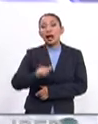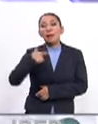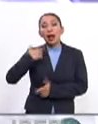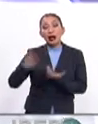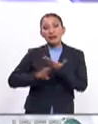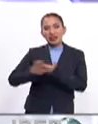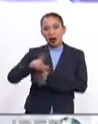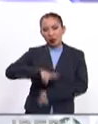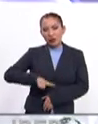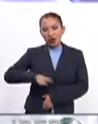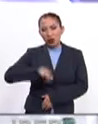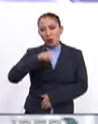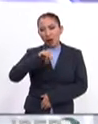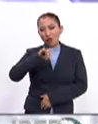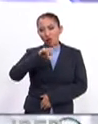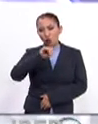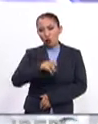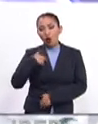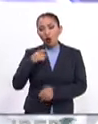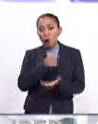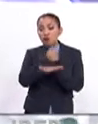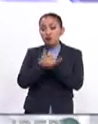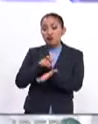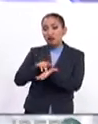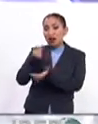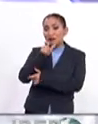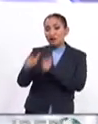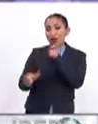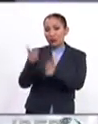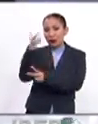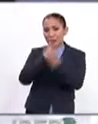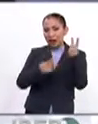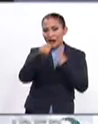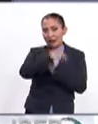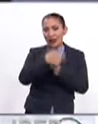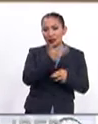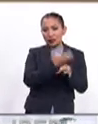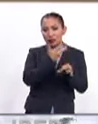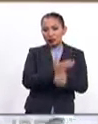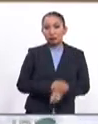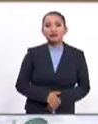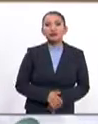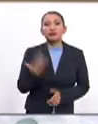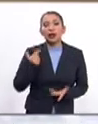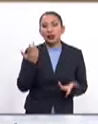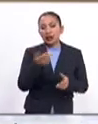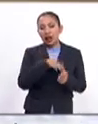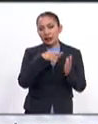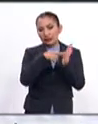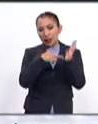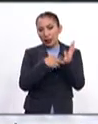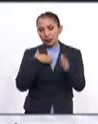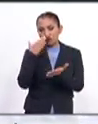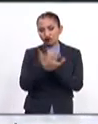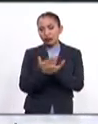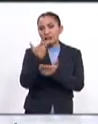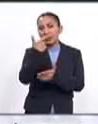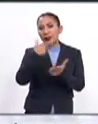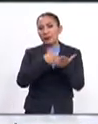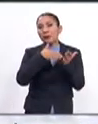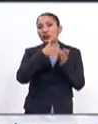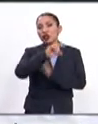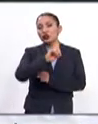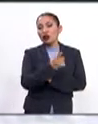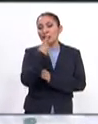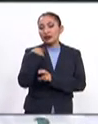que el gobierno del presidente Nicolás Maduro reciba recursos económicos provenientes de la Unión Americana. Las medidas incluyen el bloqueo de 7 mil